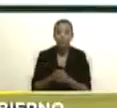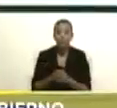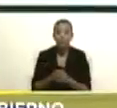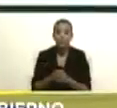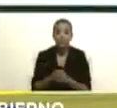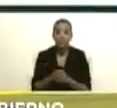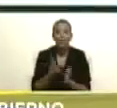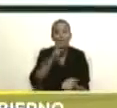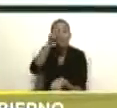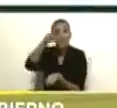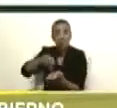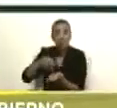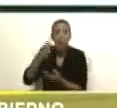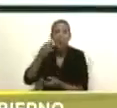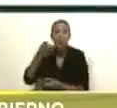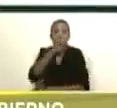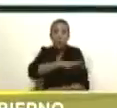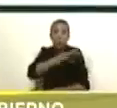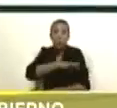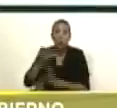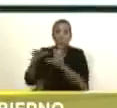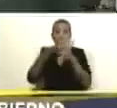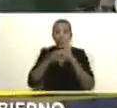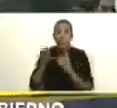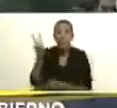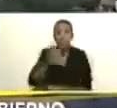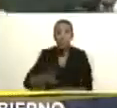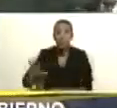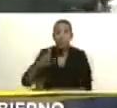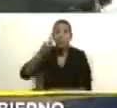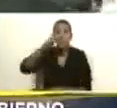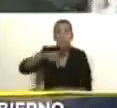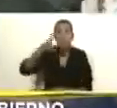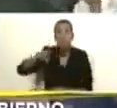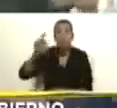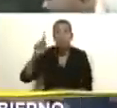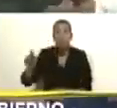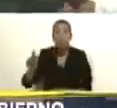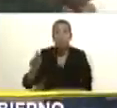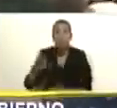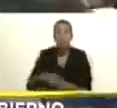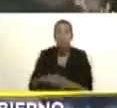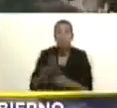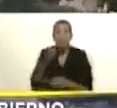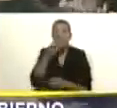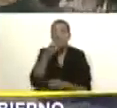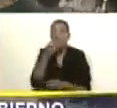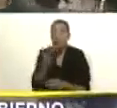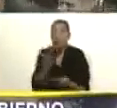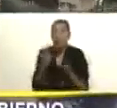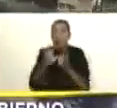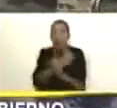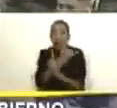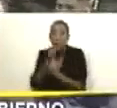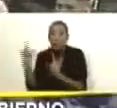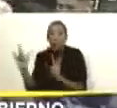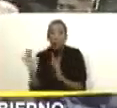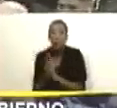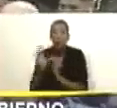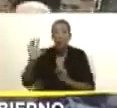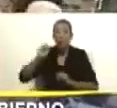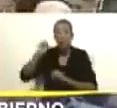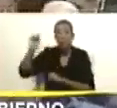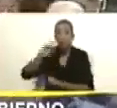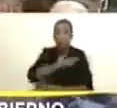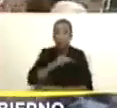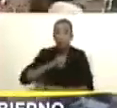presente el Partido Socialista Unido de Venezuela el PPT el Partido Verde el Movimiento Somos